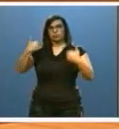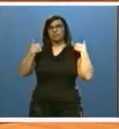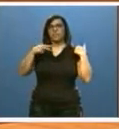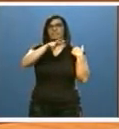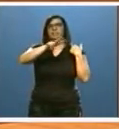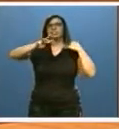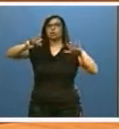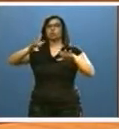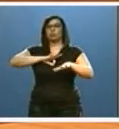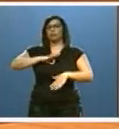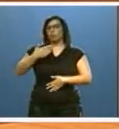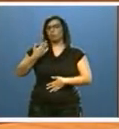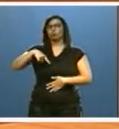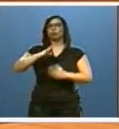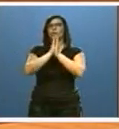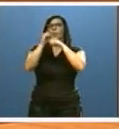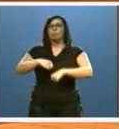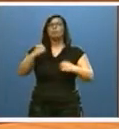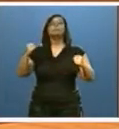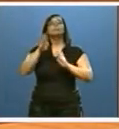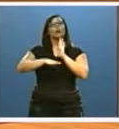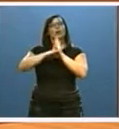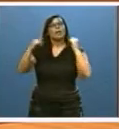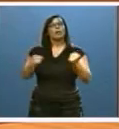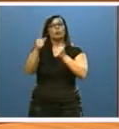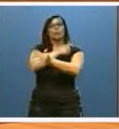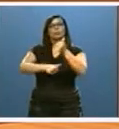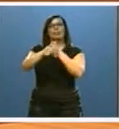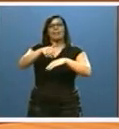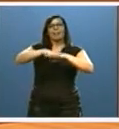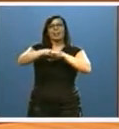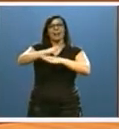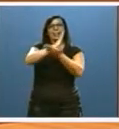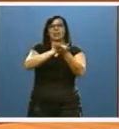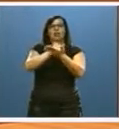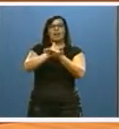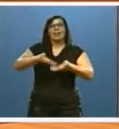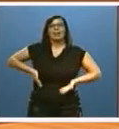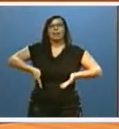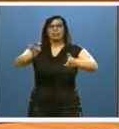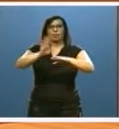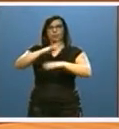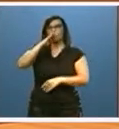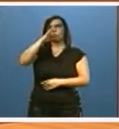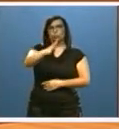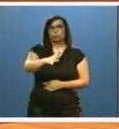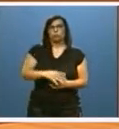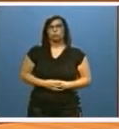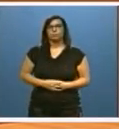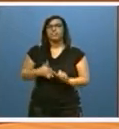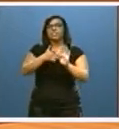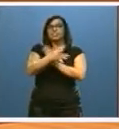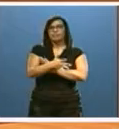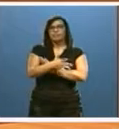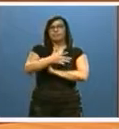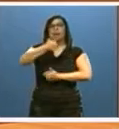el 28 de enero aprobamos el programa de actuaciones prioritarias en la red regional de carreteras para los próximos cuatro años, que supondrá